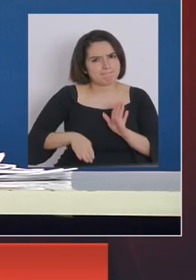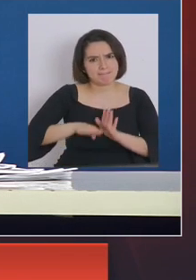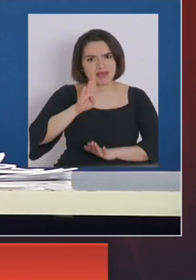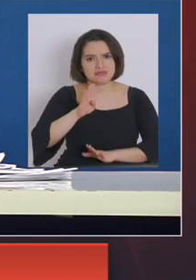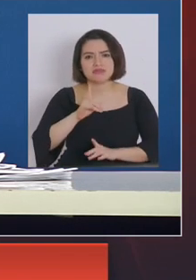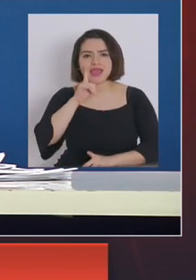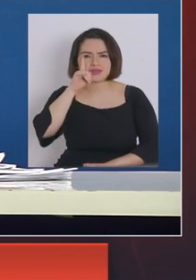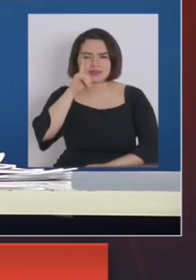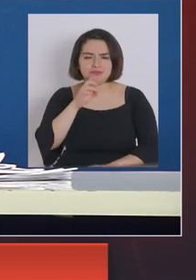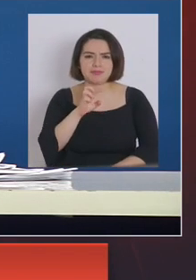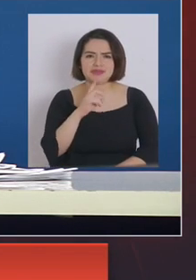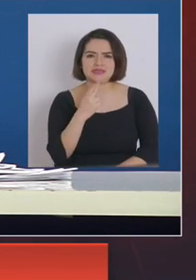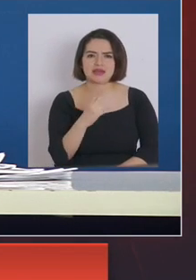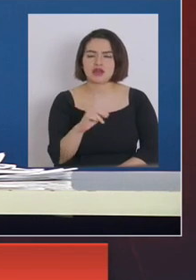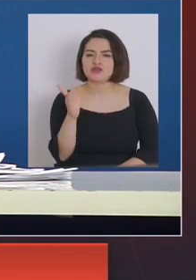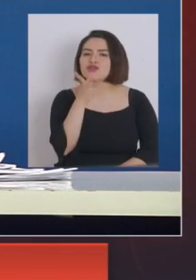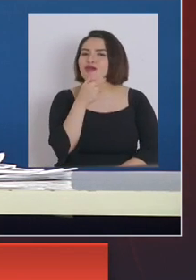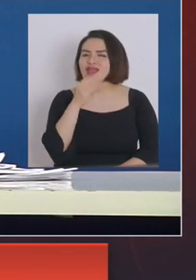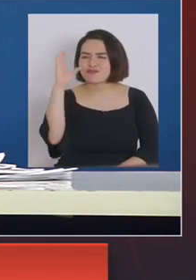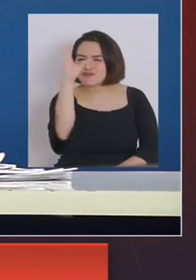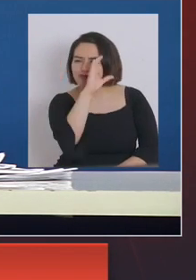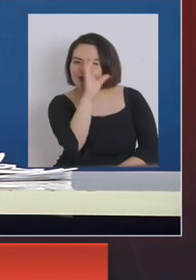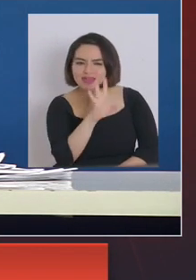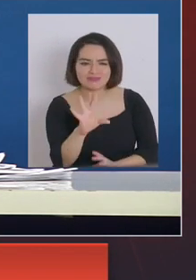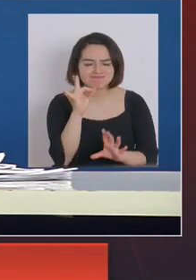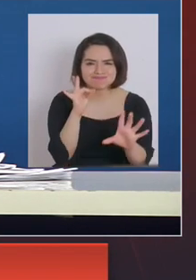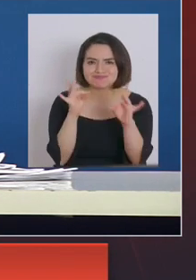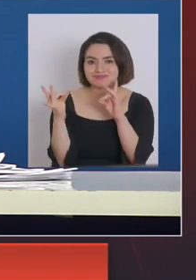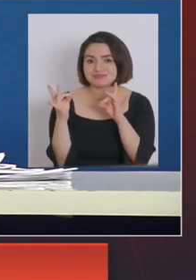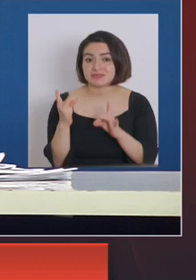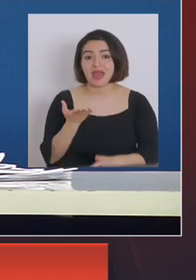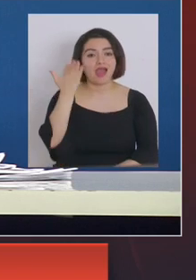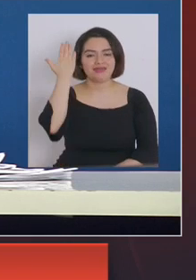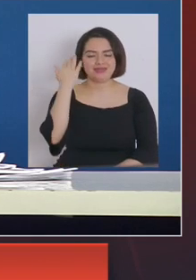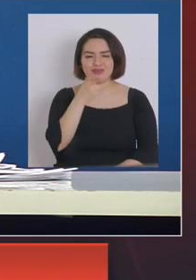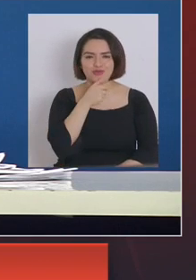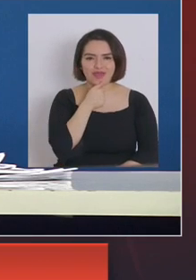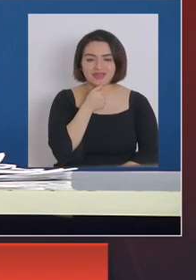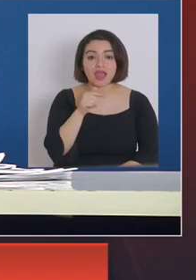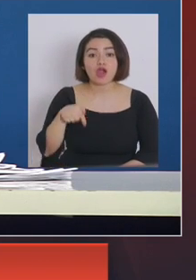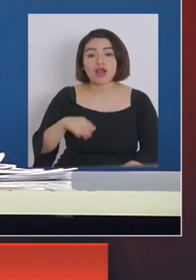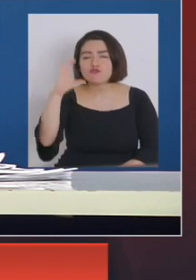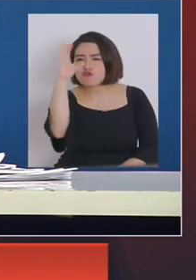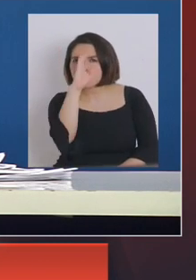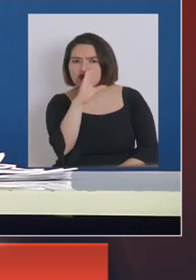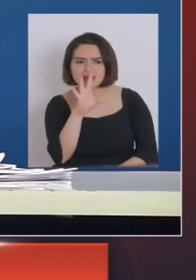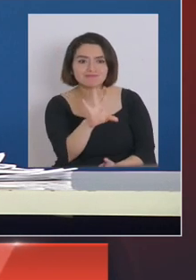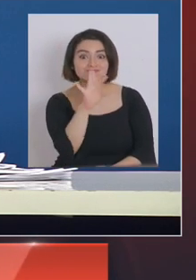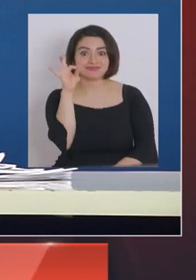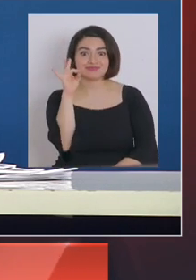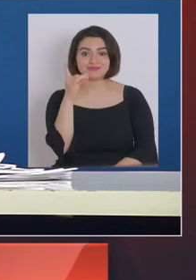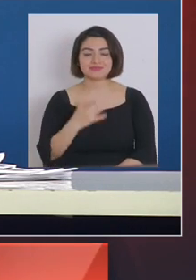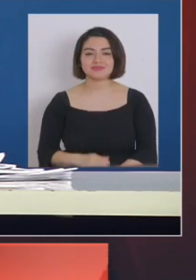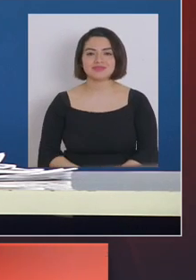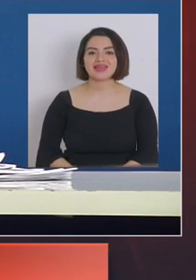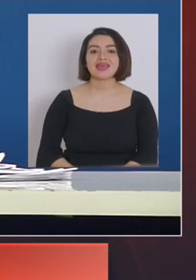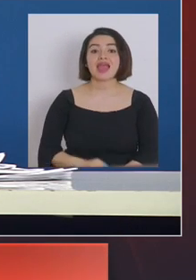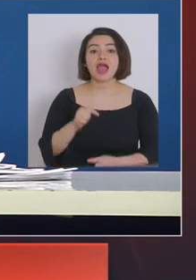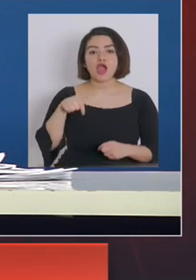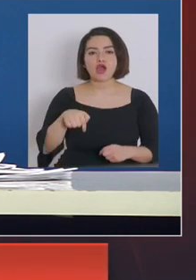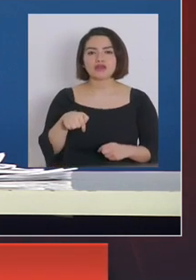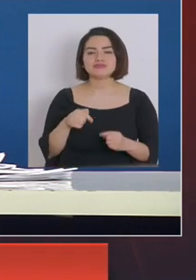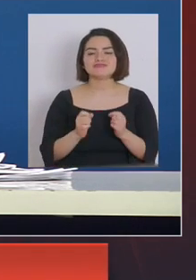ahora. Y no existía la búsqueda activa de casos. Hay que recordar que la búsqueda activa de casos en este momento aporta un tercio